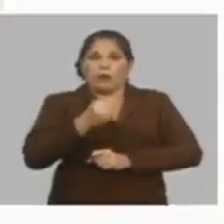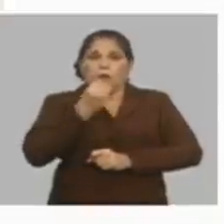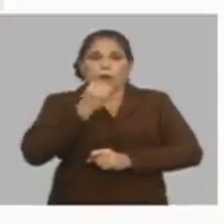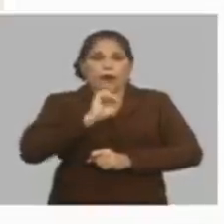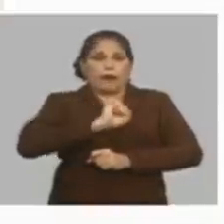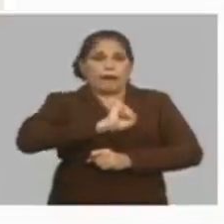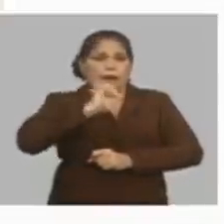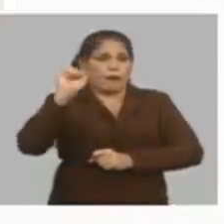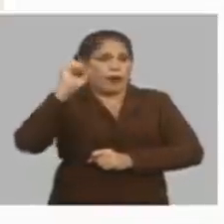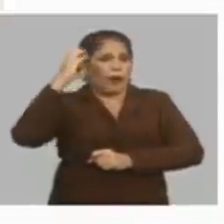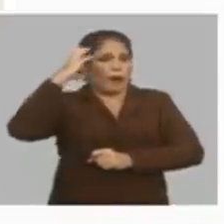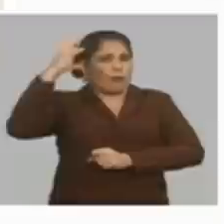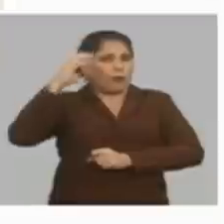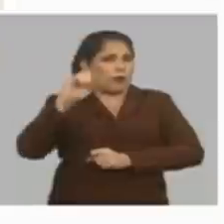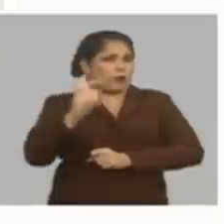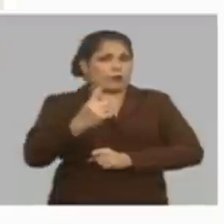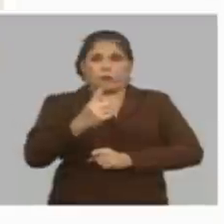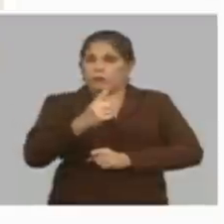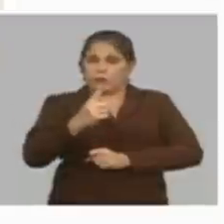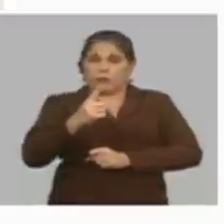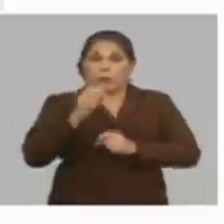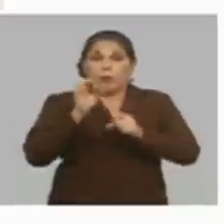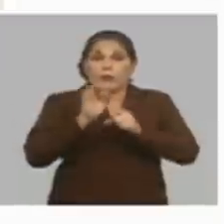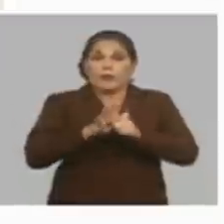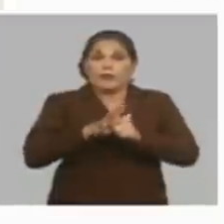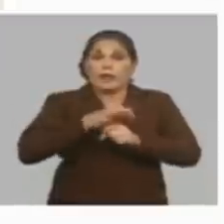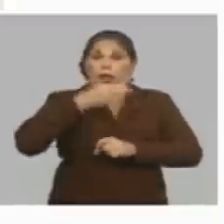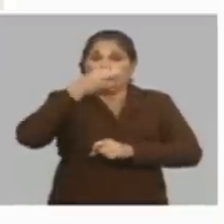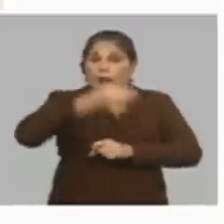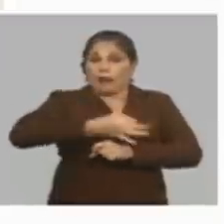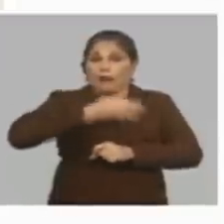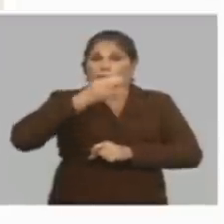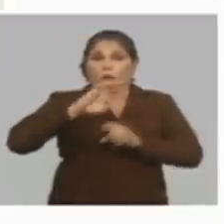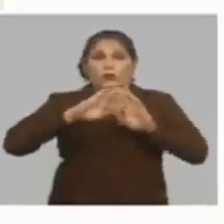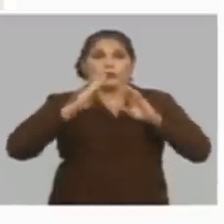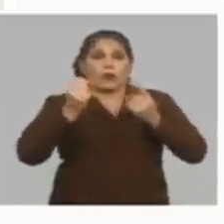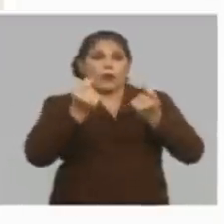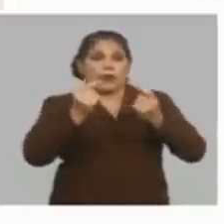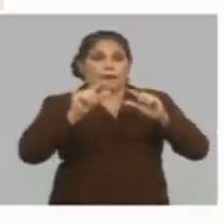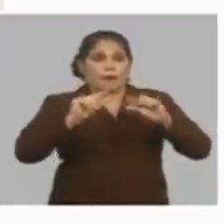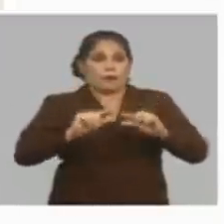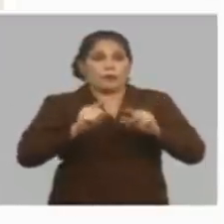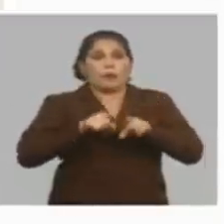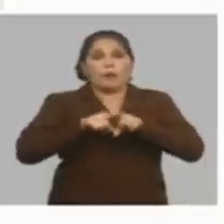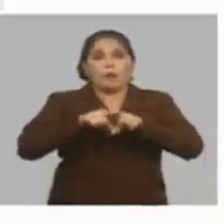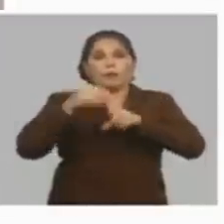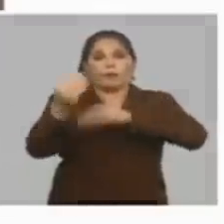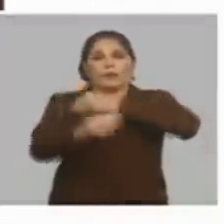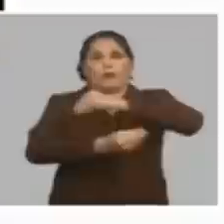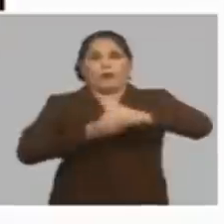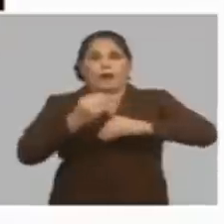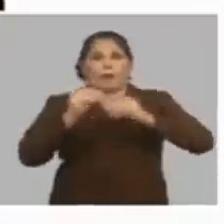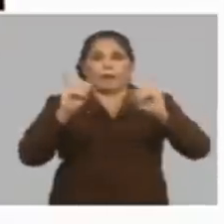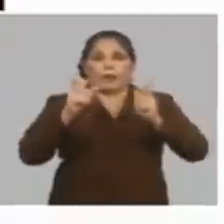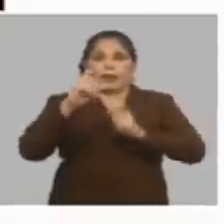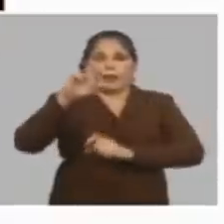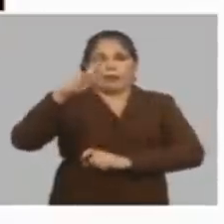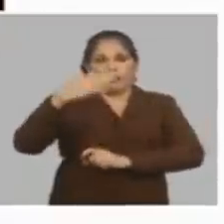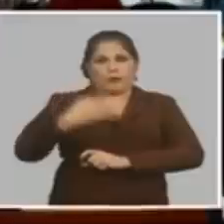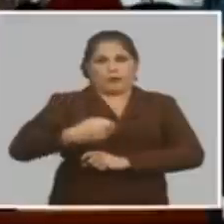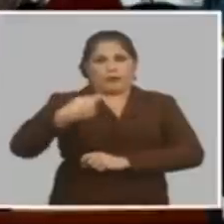lograr al principio dije que casi todas las devaluaciones van acompañadas de cambio en la política fiscal